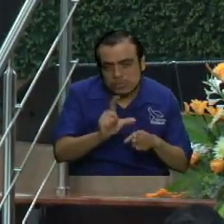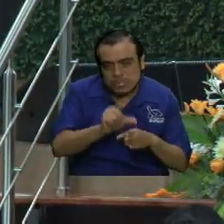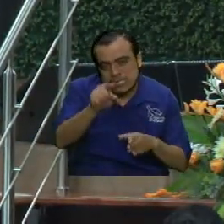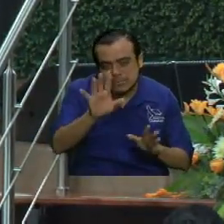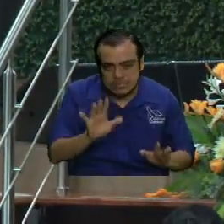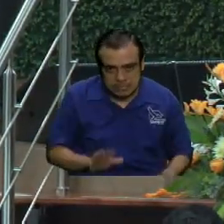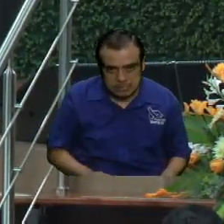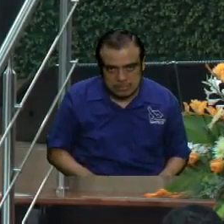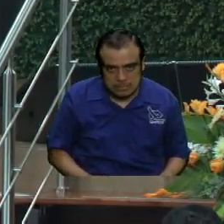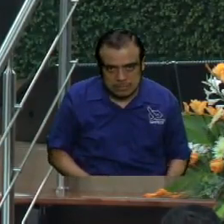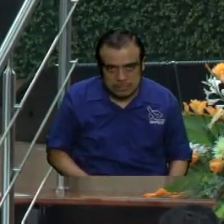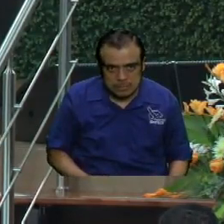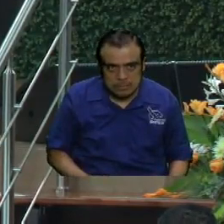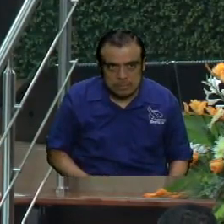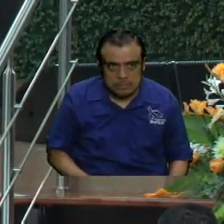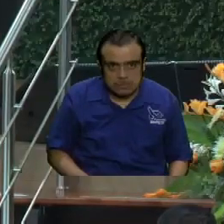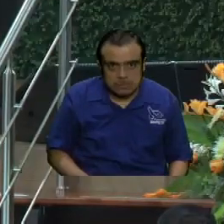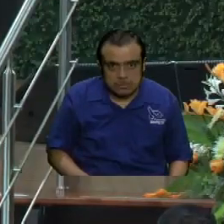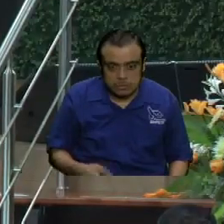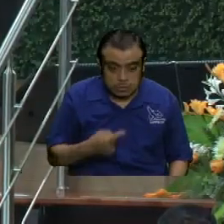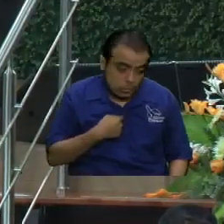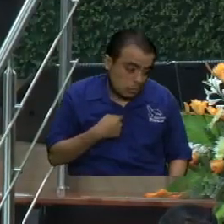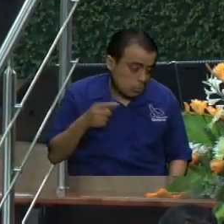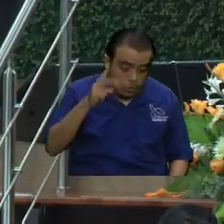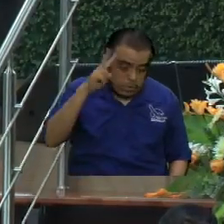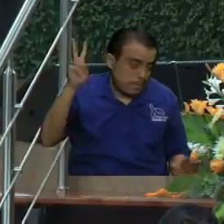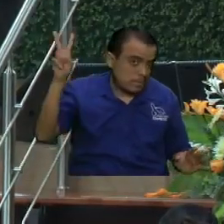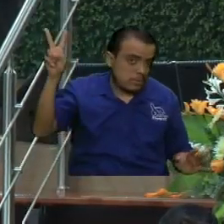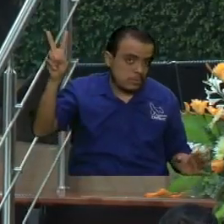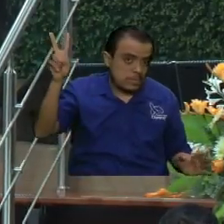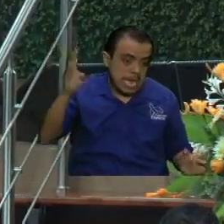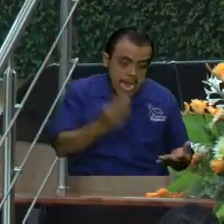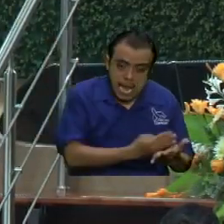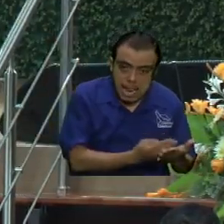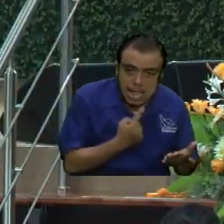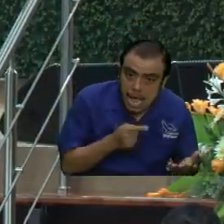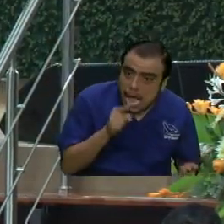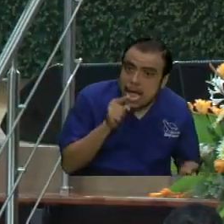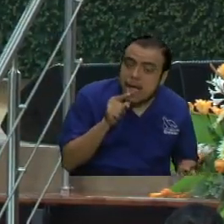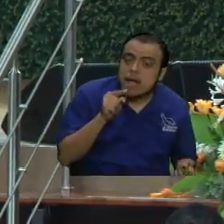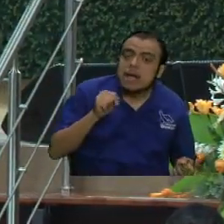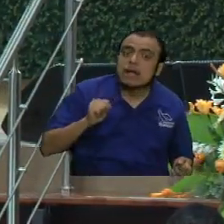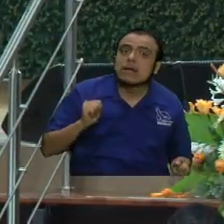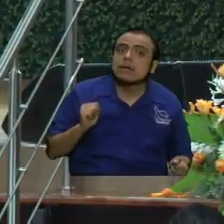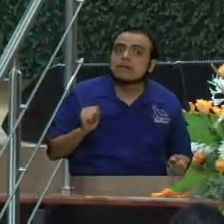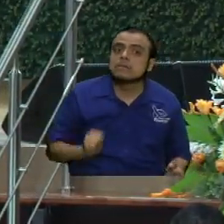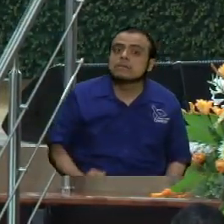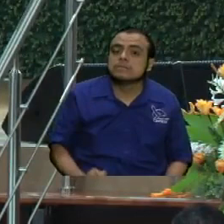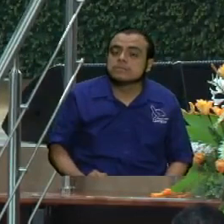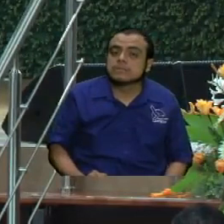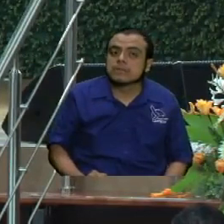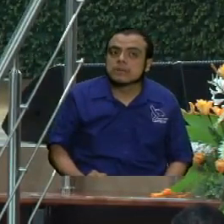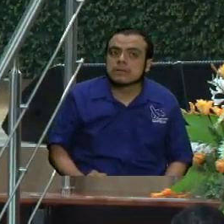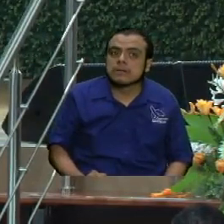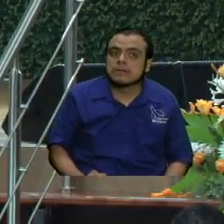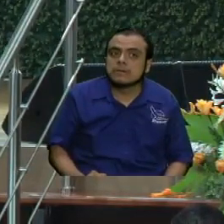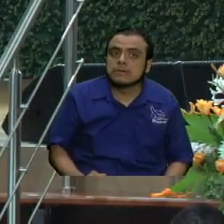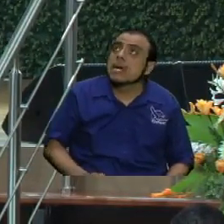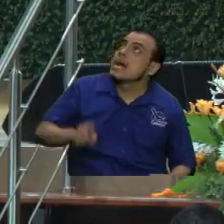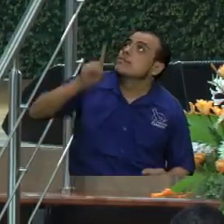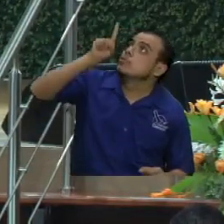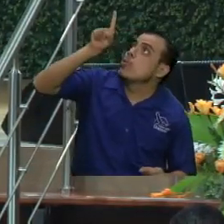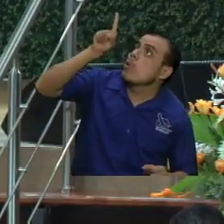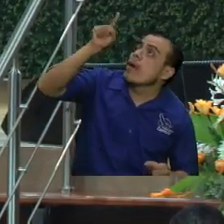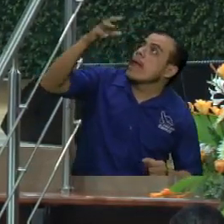Entonces viene el Señor. Pero eso me lo estoy inventando. Lo dice la Biblia. Tú, Señor, eres mi